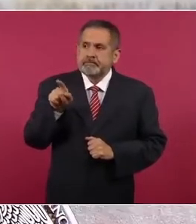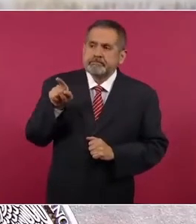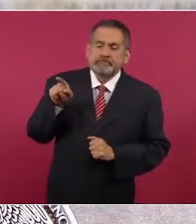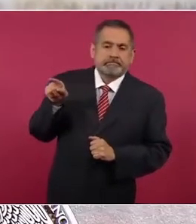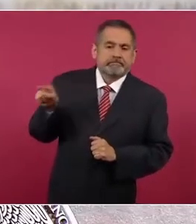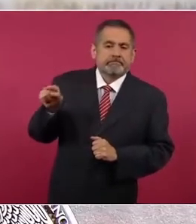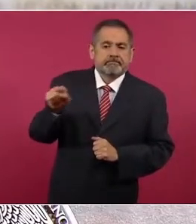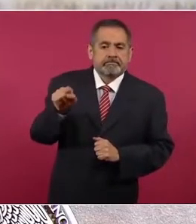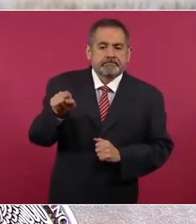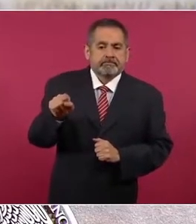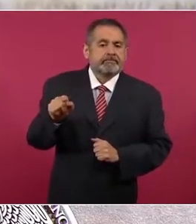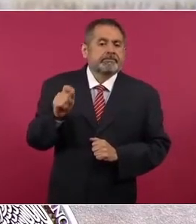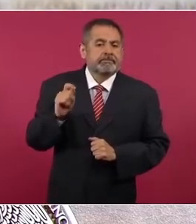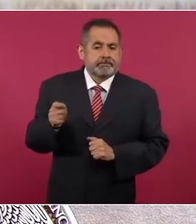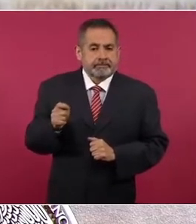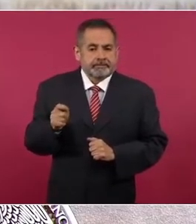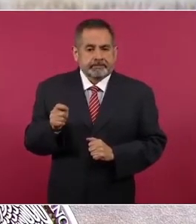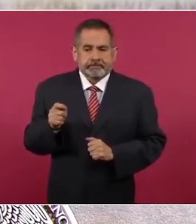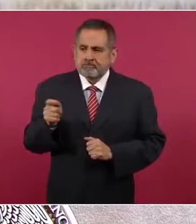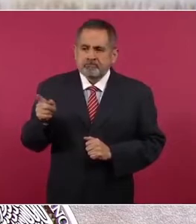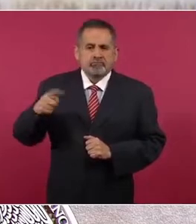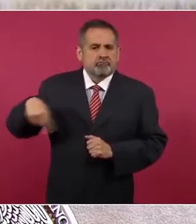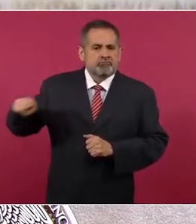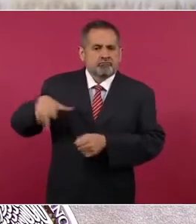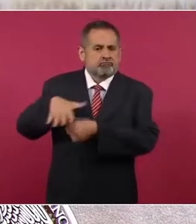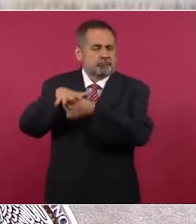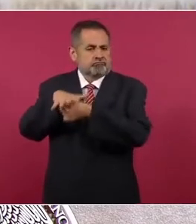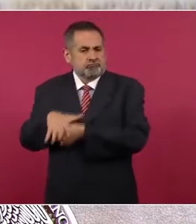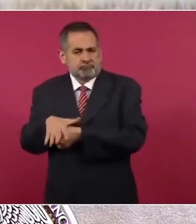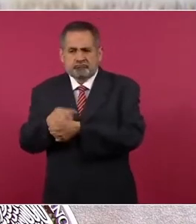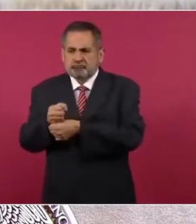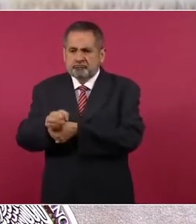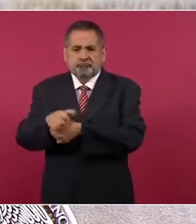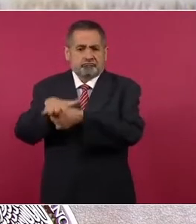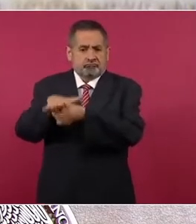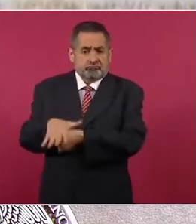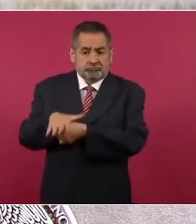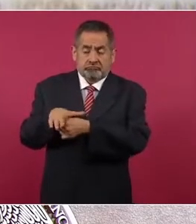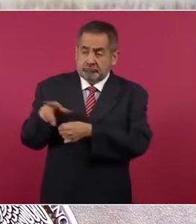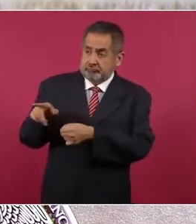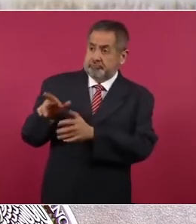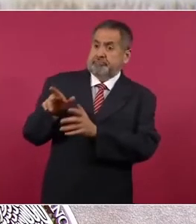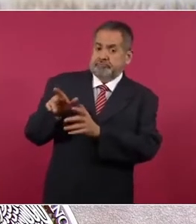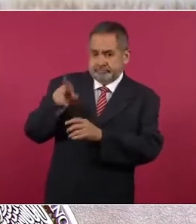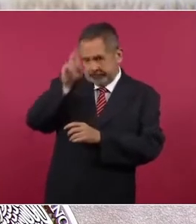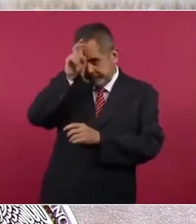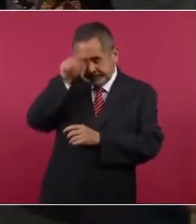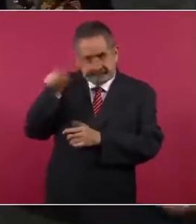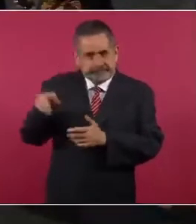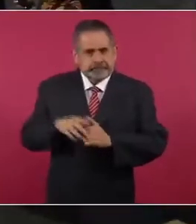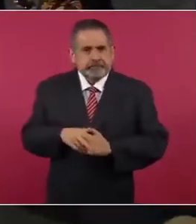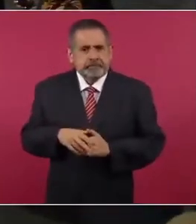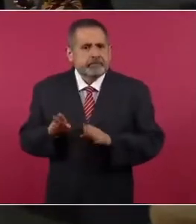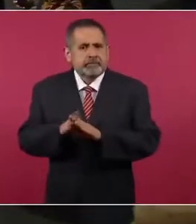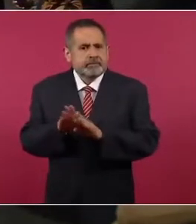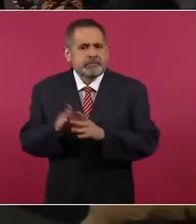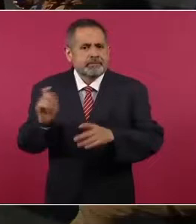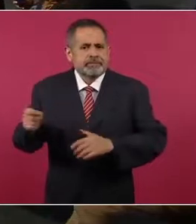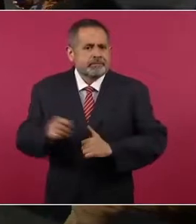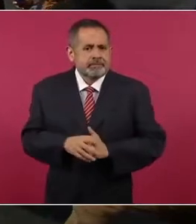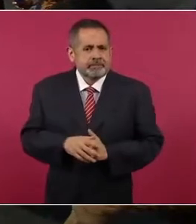represiva al sacar al ejército